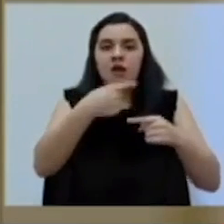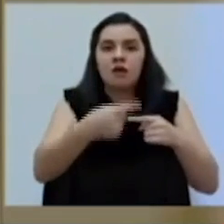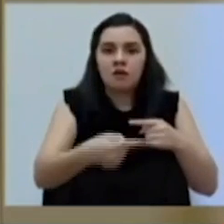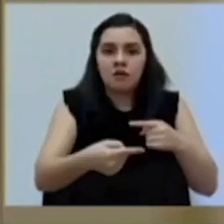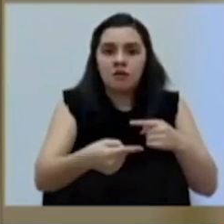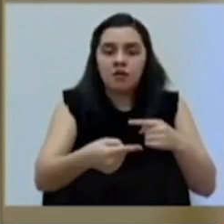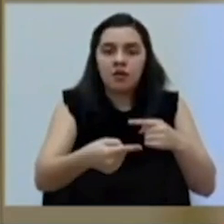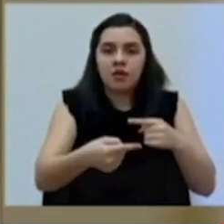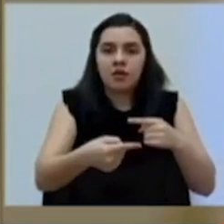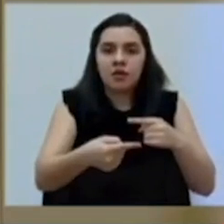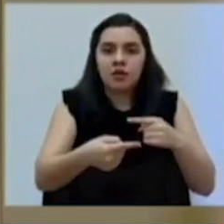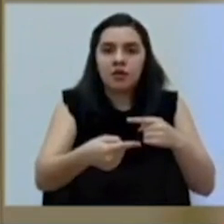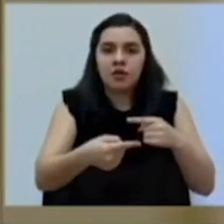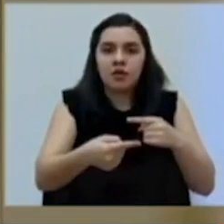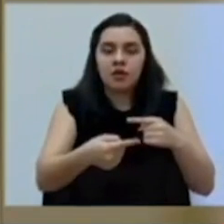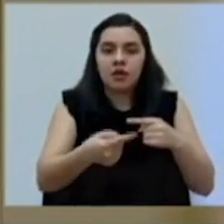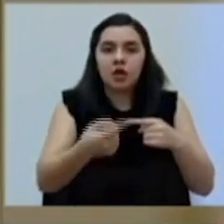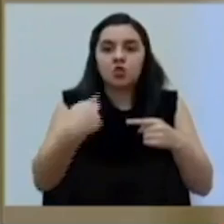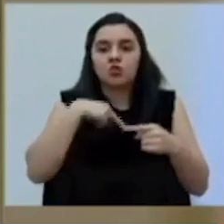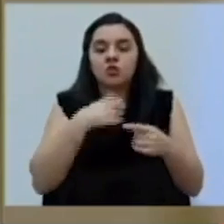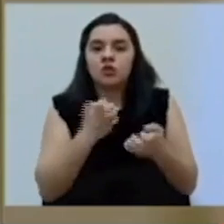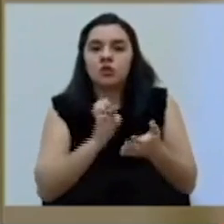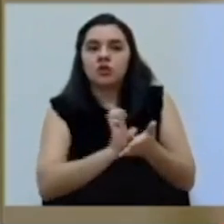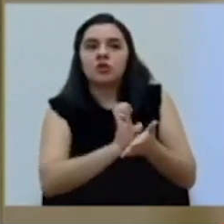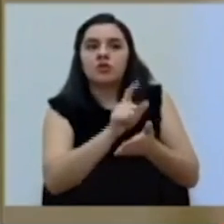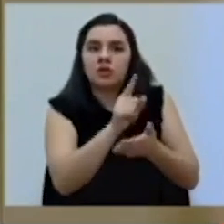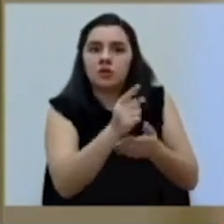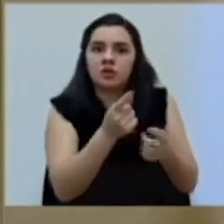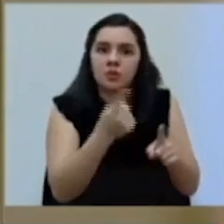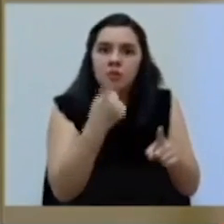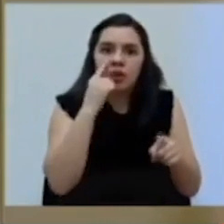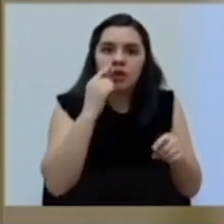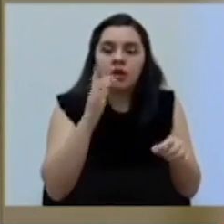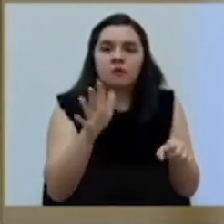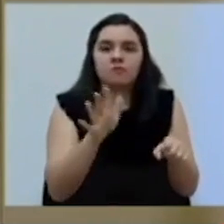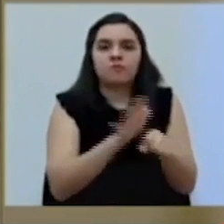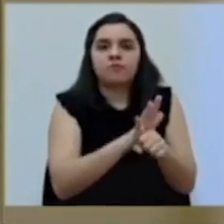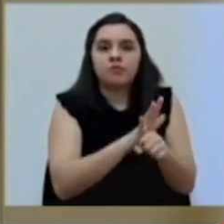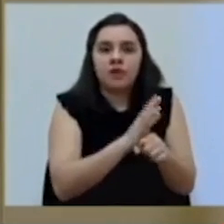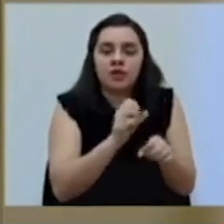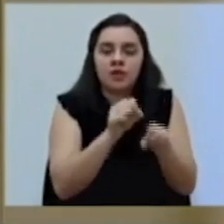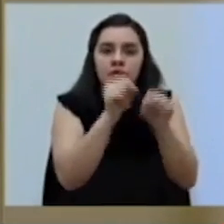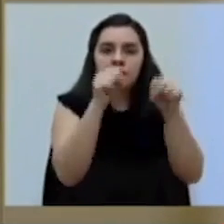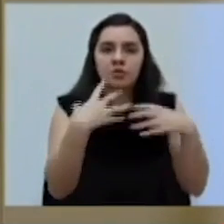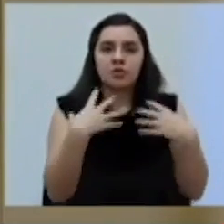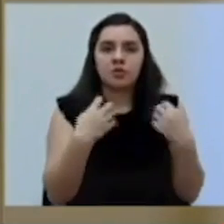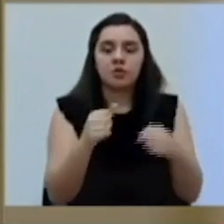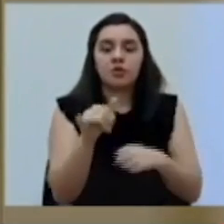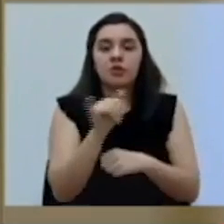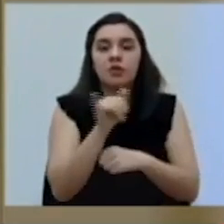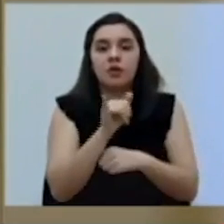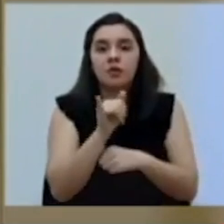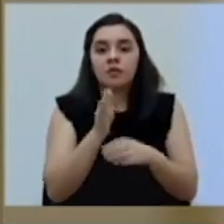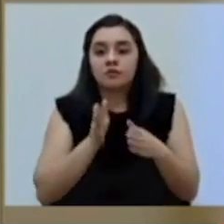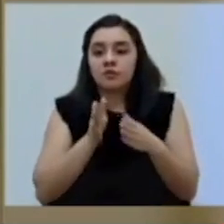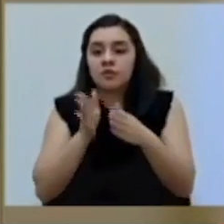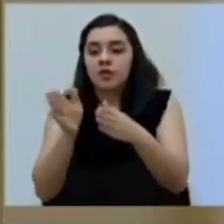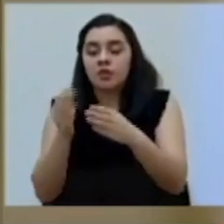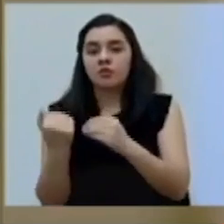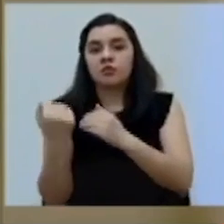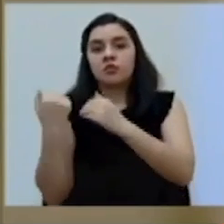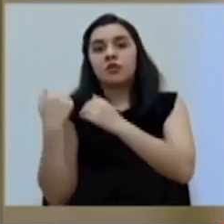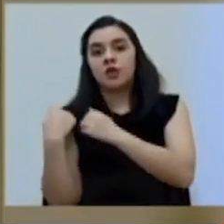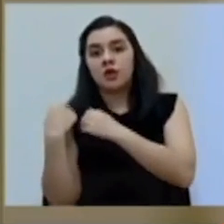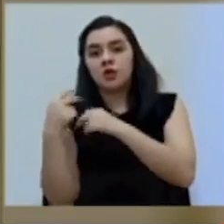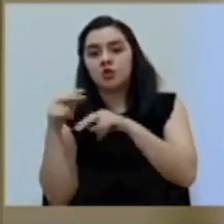tanto tratado de evitar, que es el colapso del sistema de salud. Y el otro es justamente a los encargados de la supervisión y la aplicación de